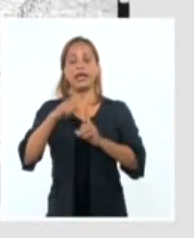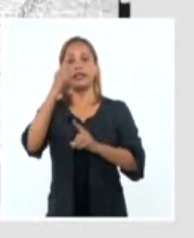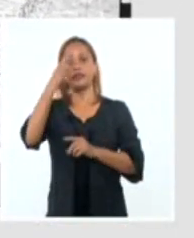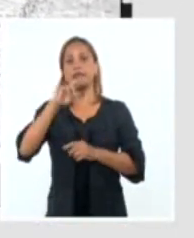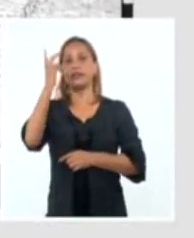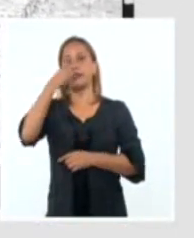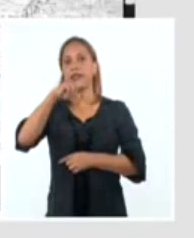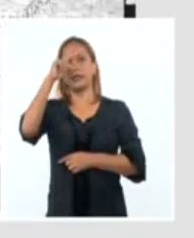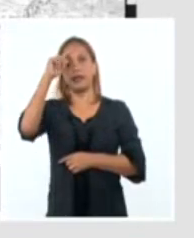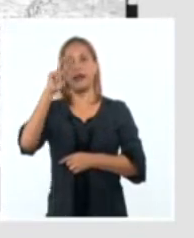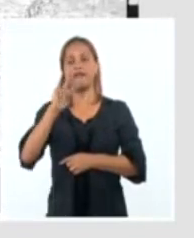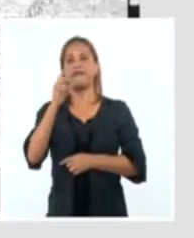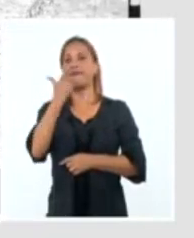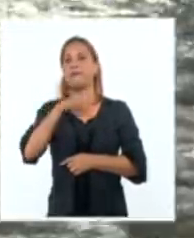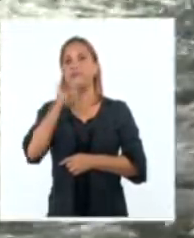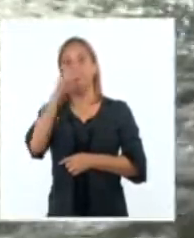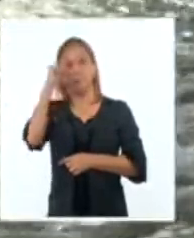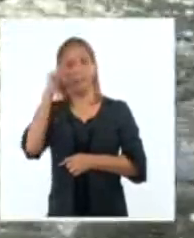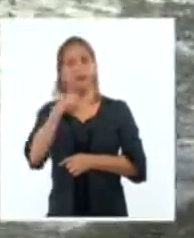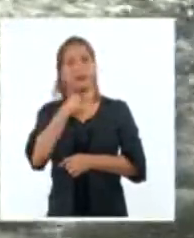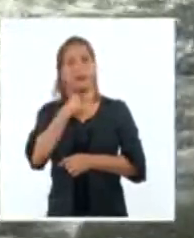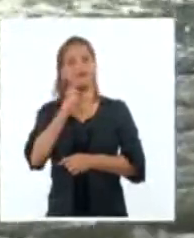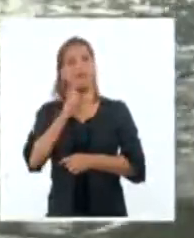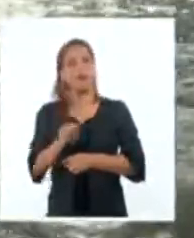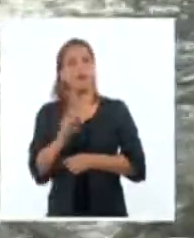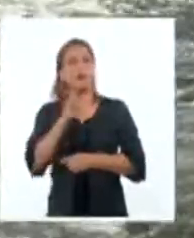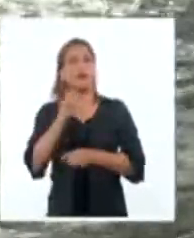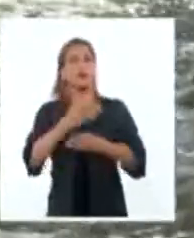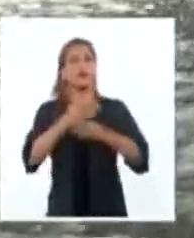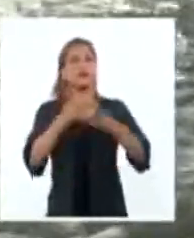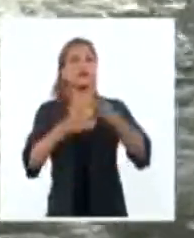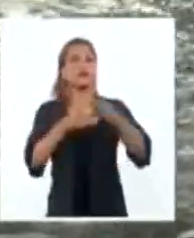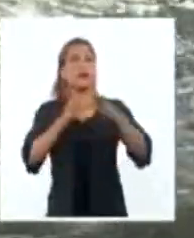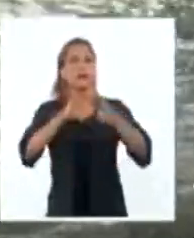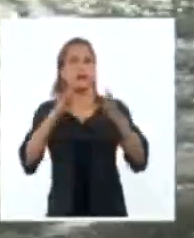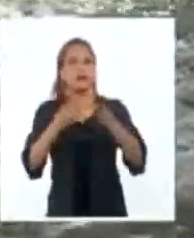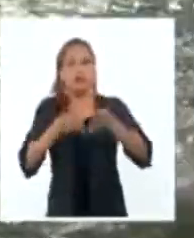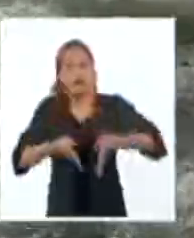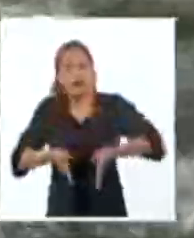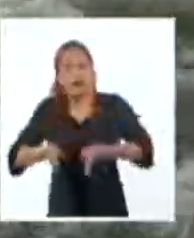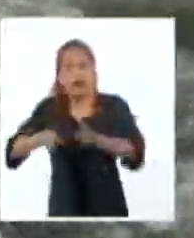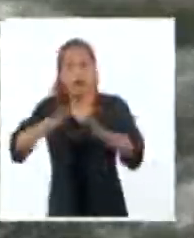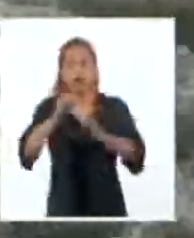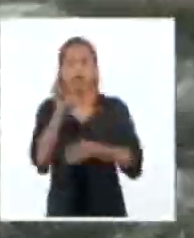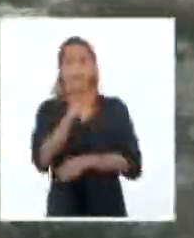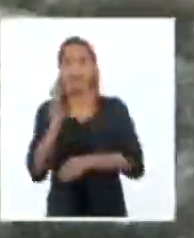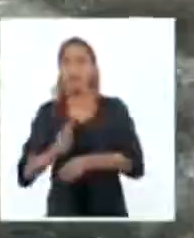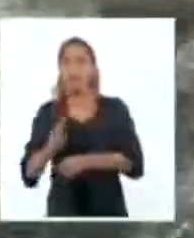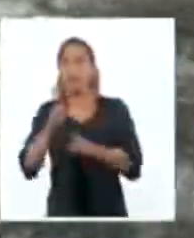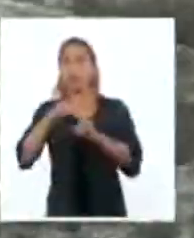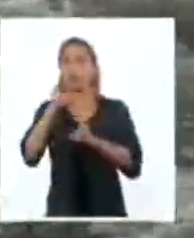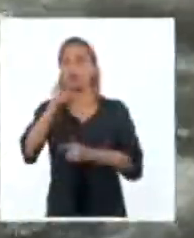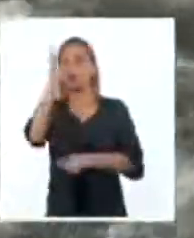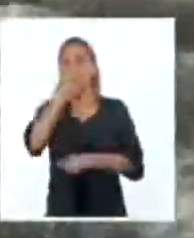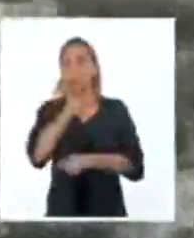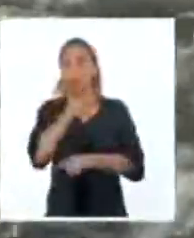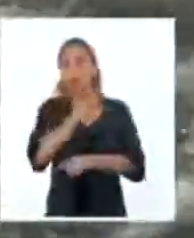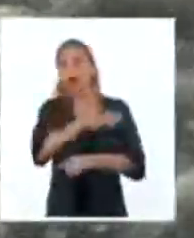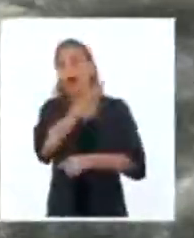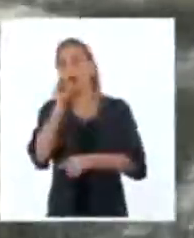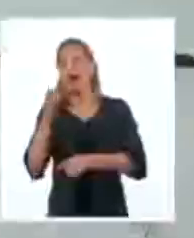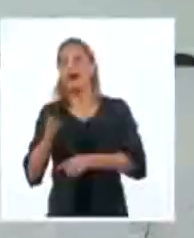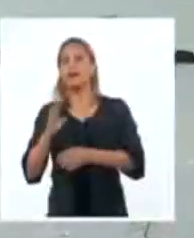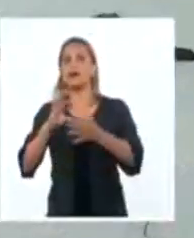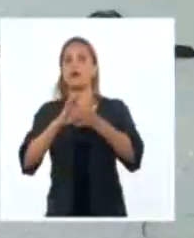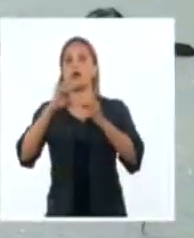igualmente tema de examen. Esa obra llevará el agua desde el río Toa hasta el seco valle de Guantánamo.